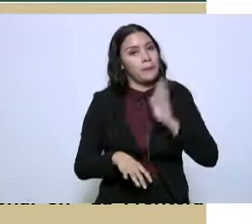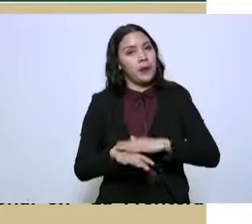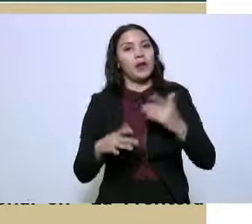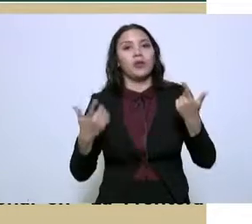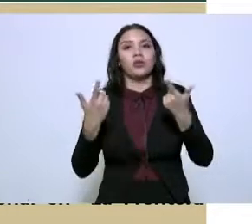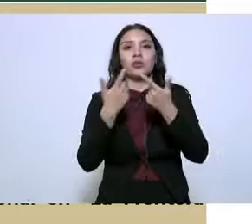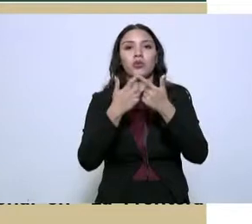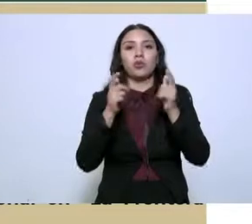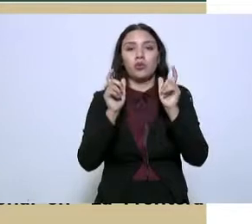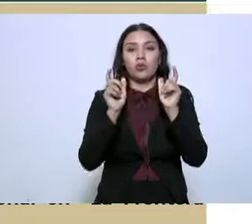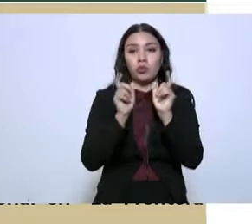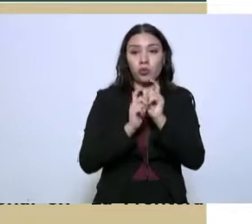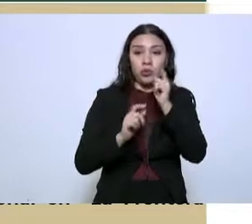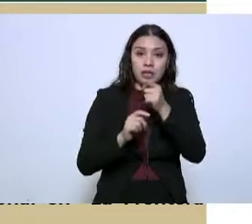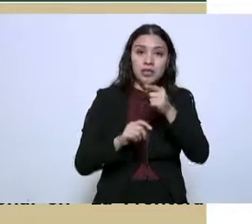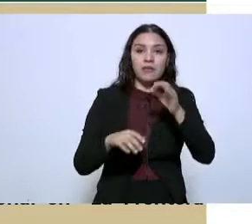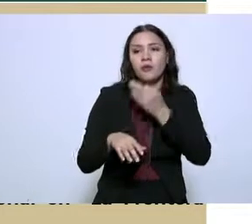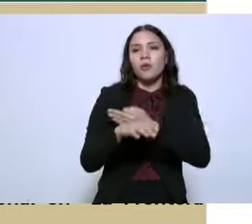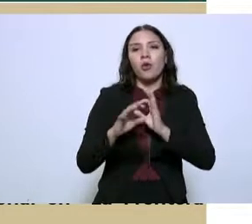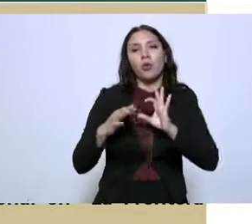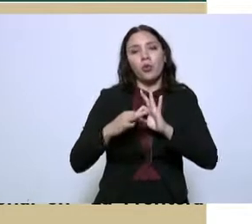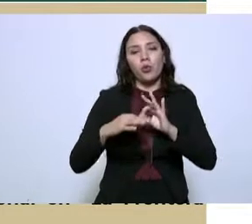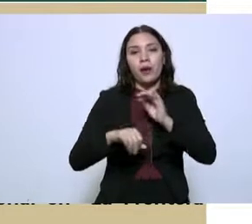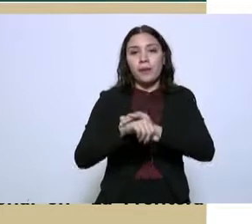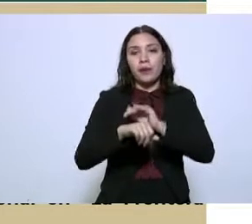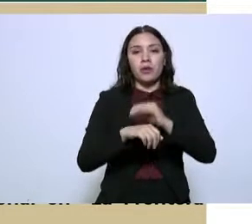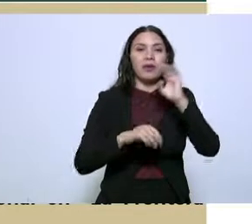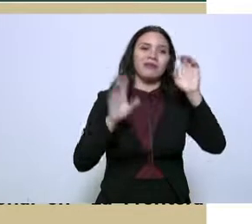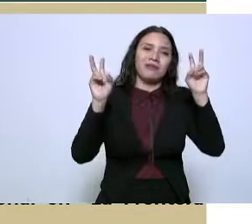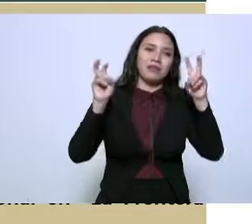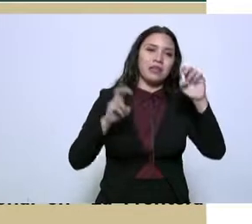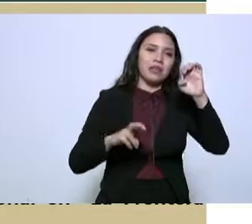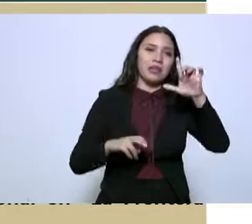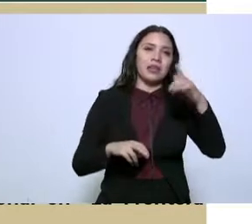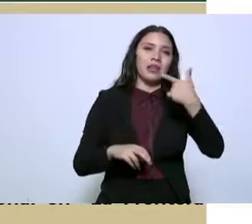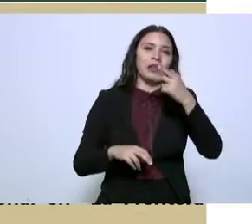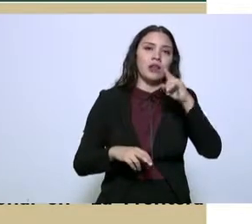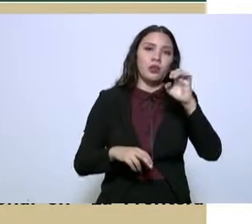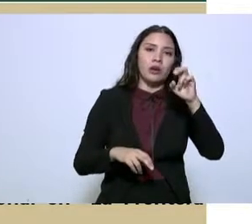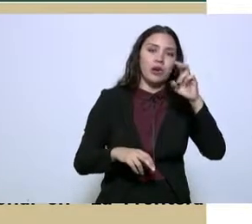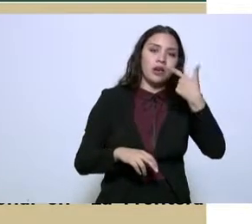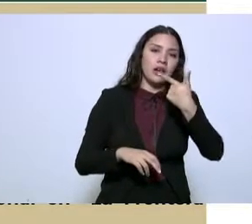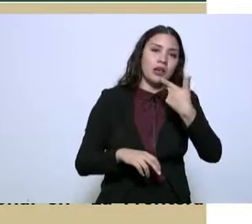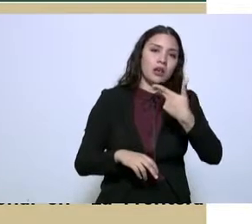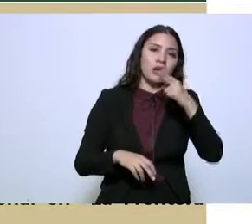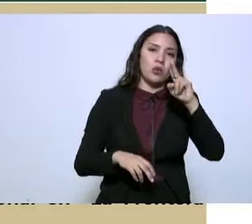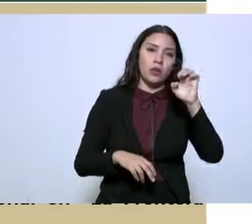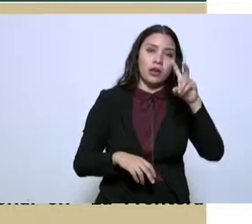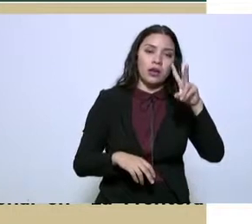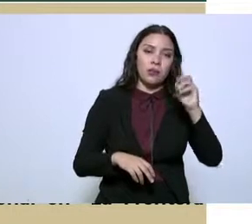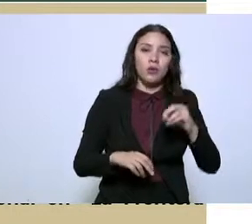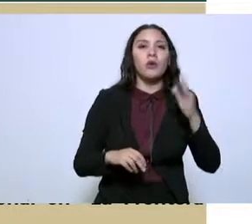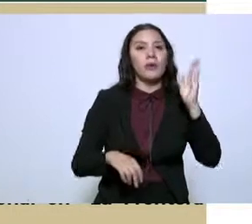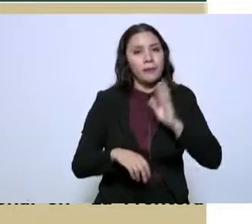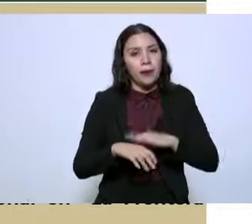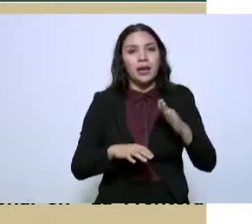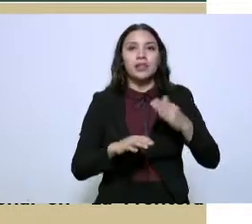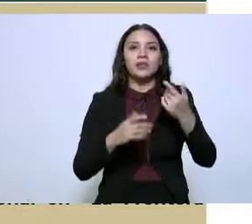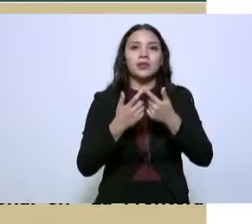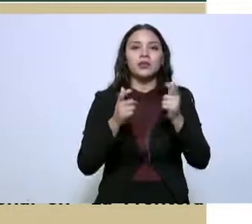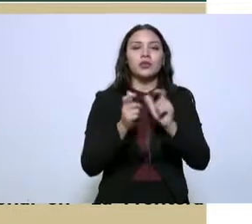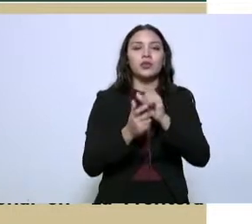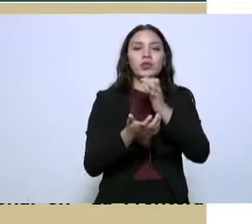denominado El Huevo. El 6 de abril del 21, en Salinas, Victoria, Nuevo León, se